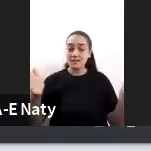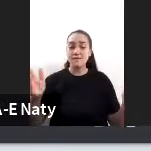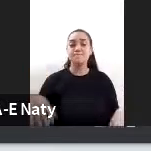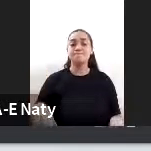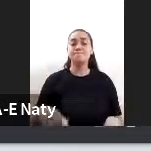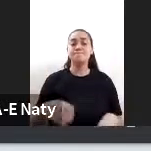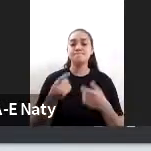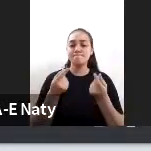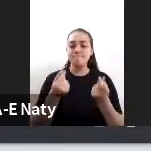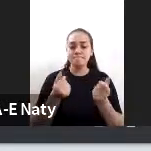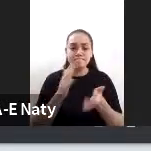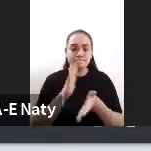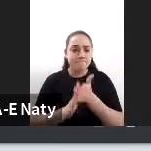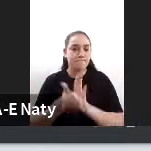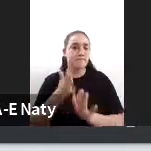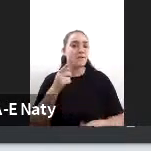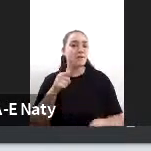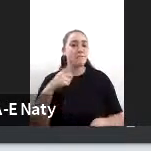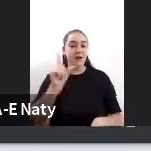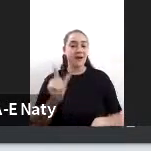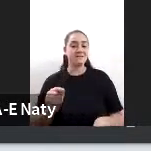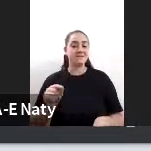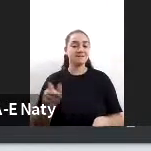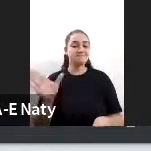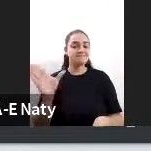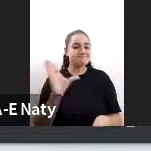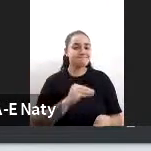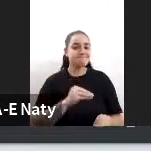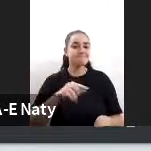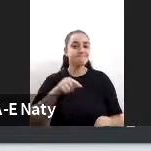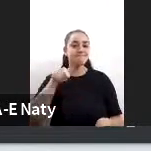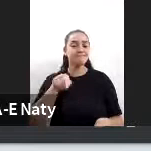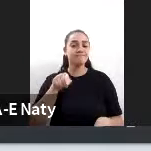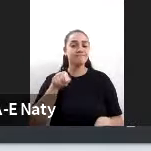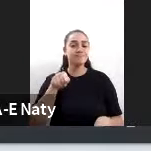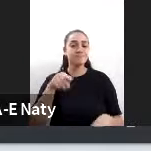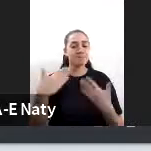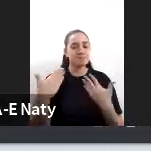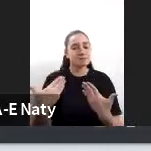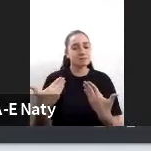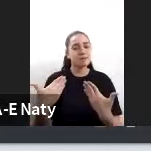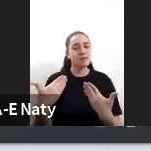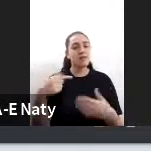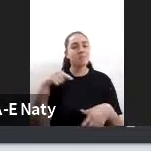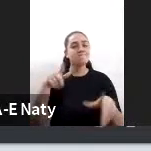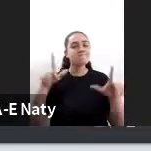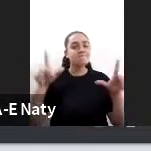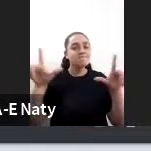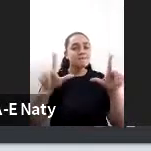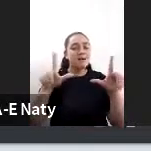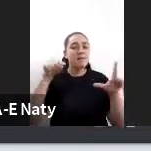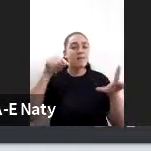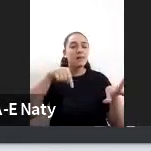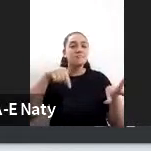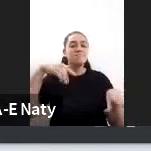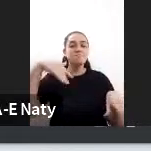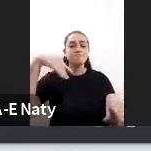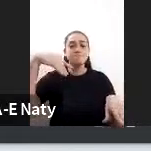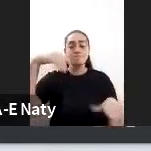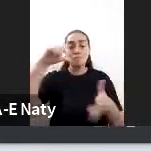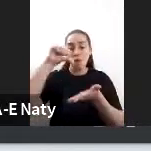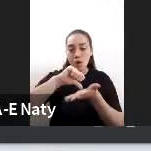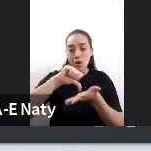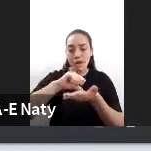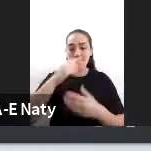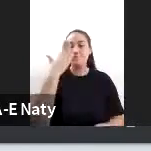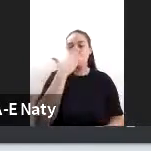país sino dar la posibilidad a canales locales muchas veces no es el caso de Córdoba pero en